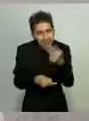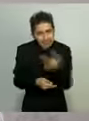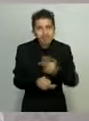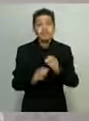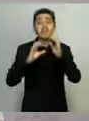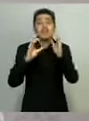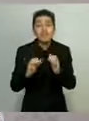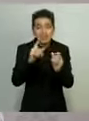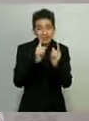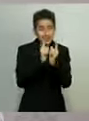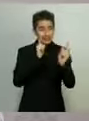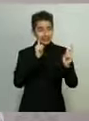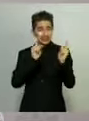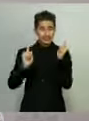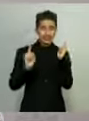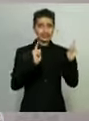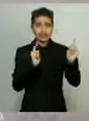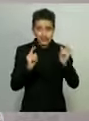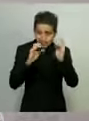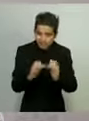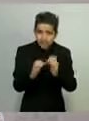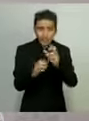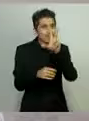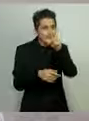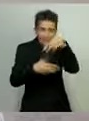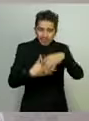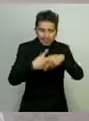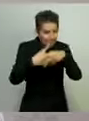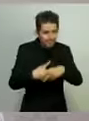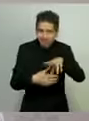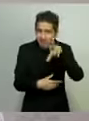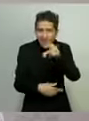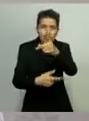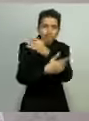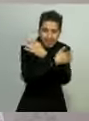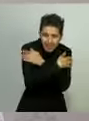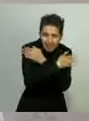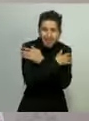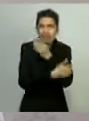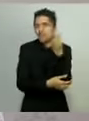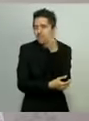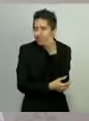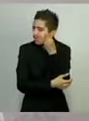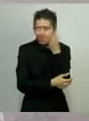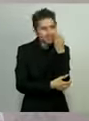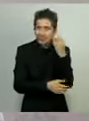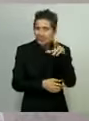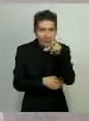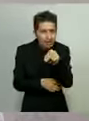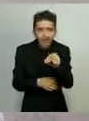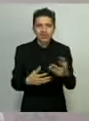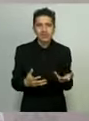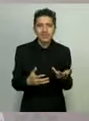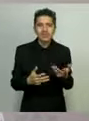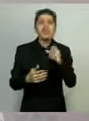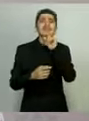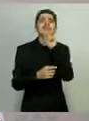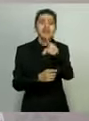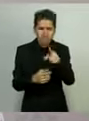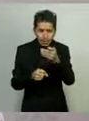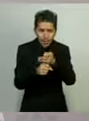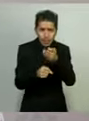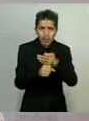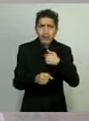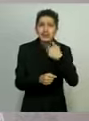cuida la sana distancia, no saludes de mano, no saludes de abrazo o de beso. También hoy quiero hablarles